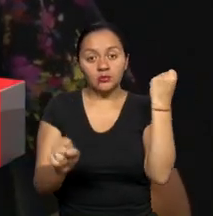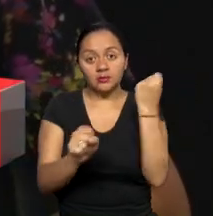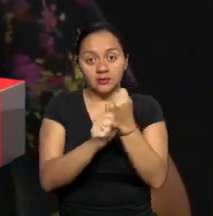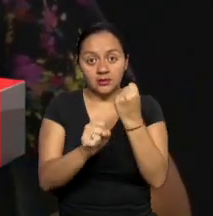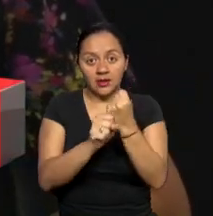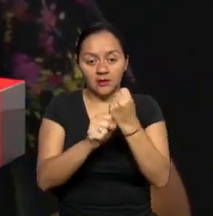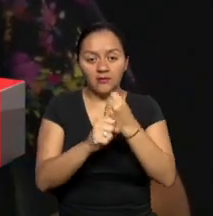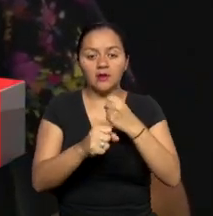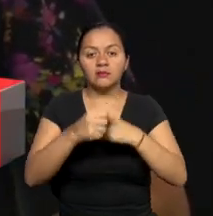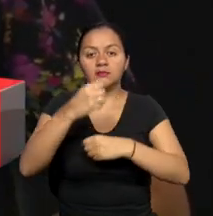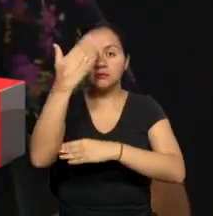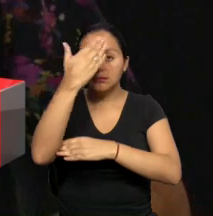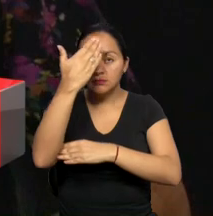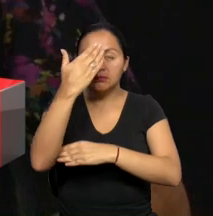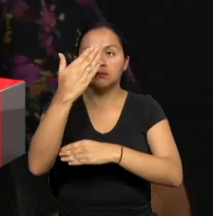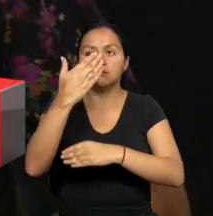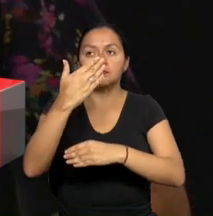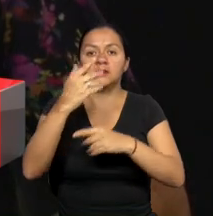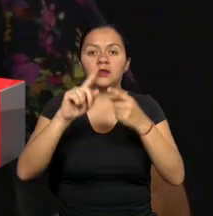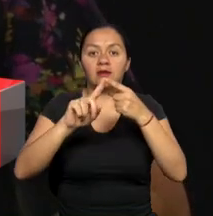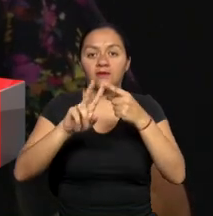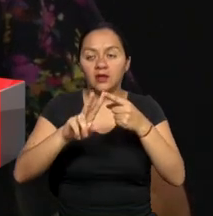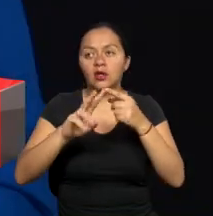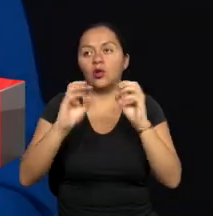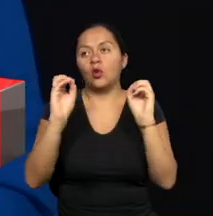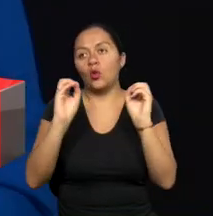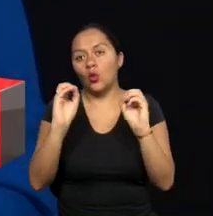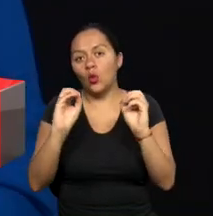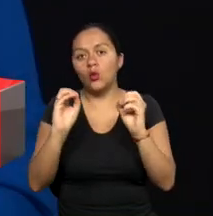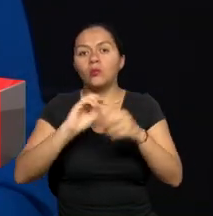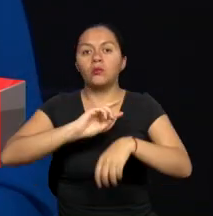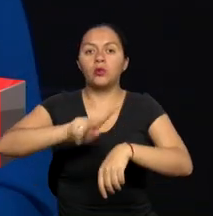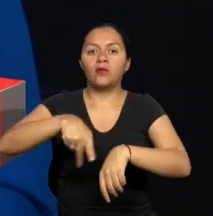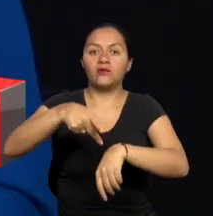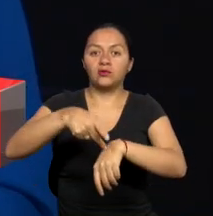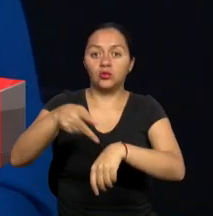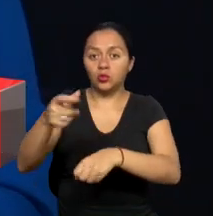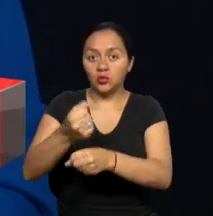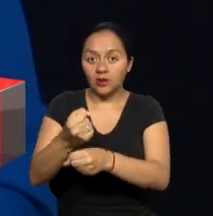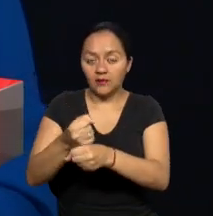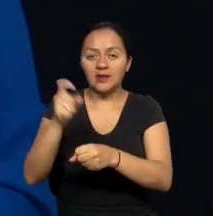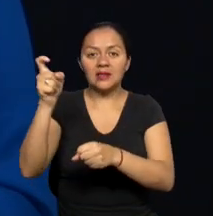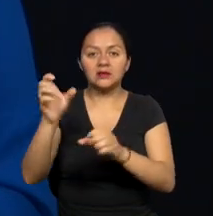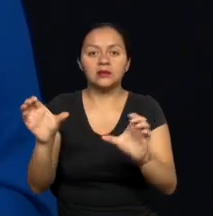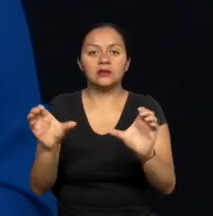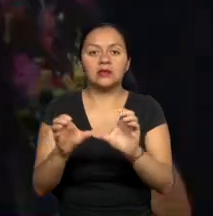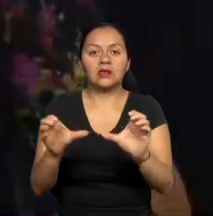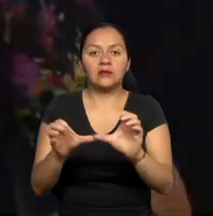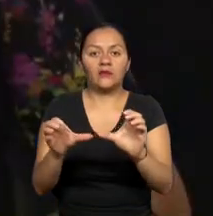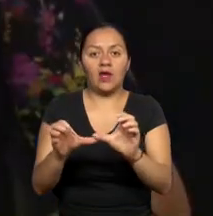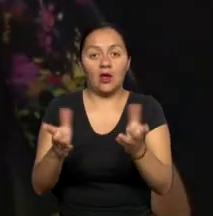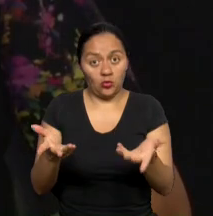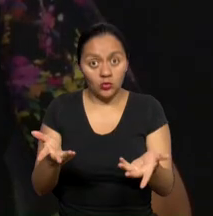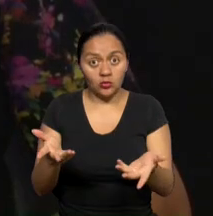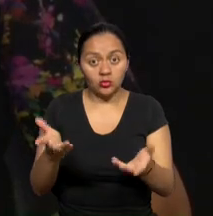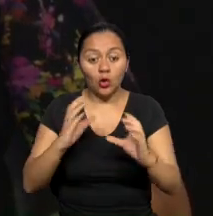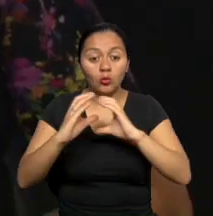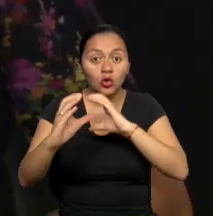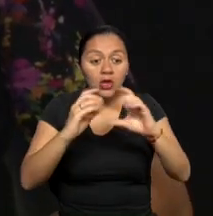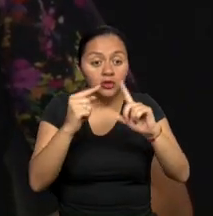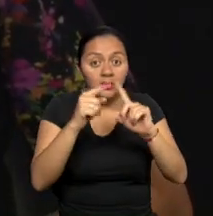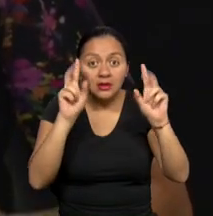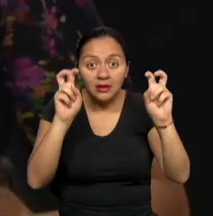avanzar hacia una profesionalización o a conseguir la certificación de competencias laborales. Desde esa